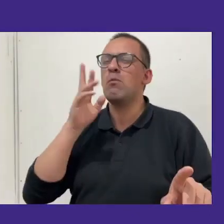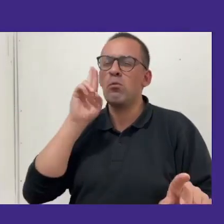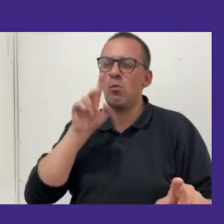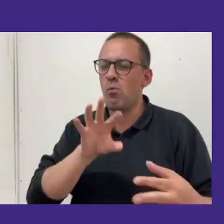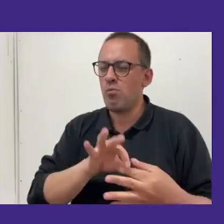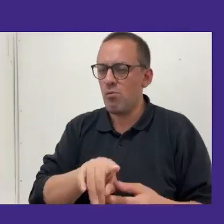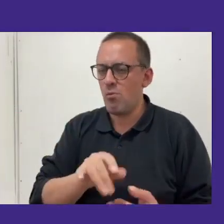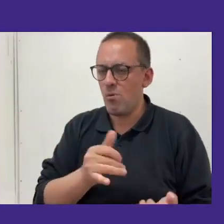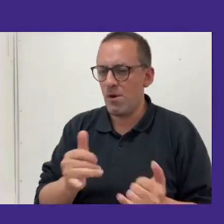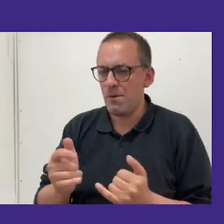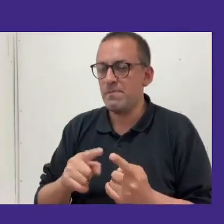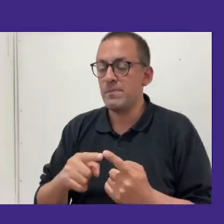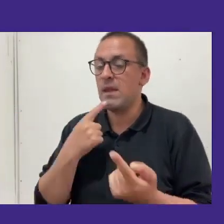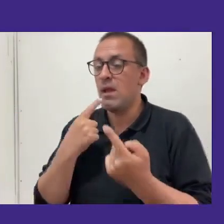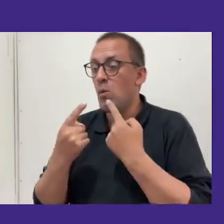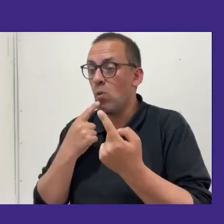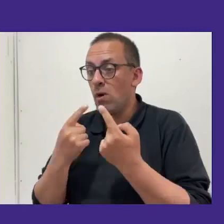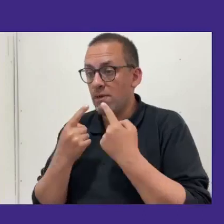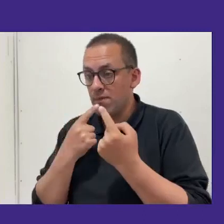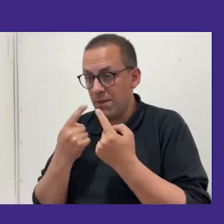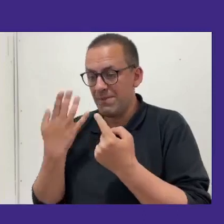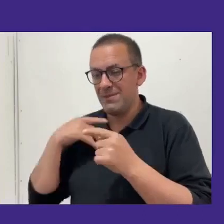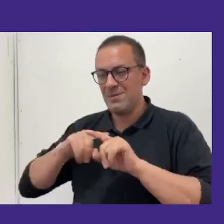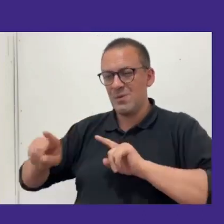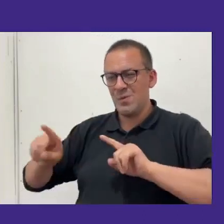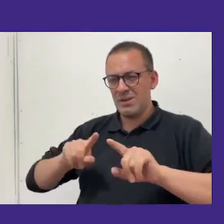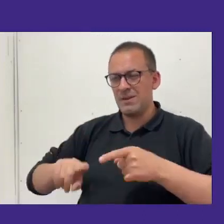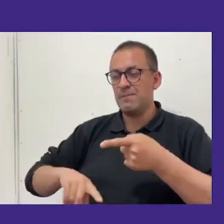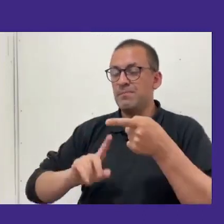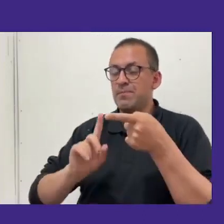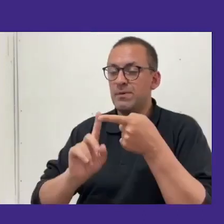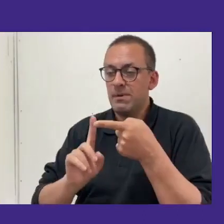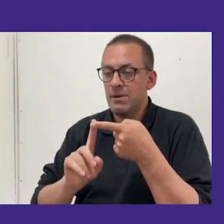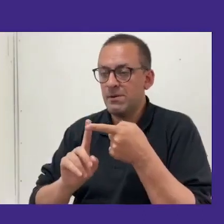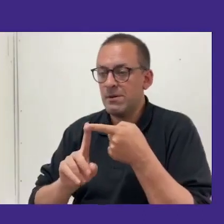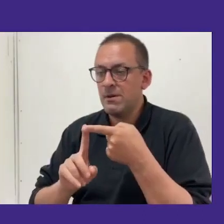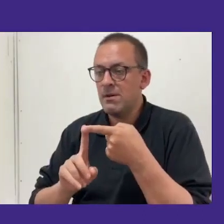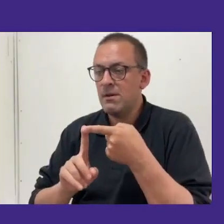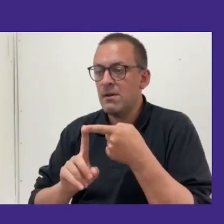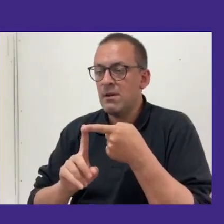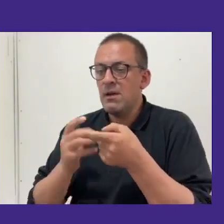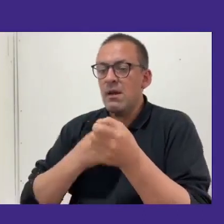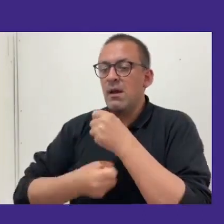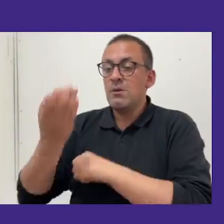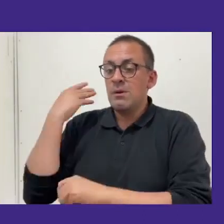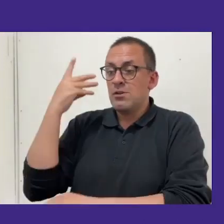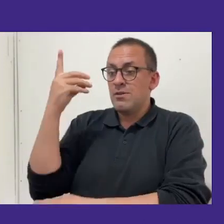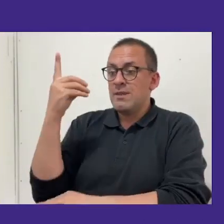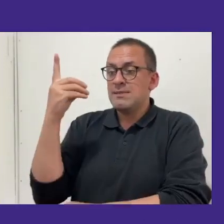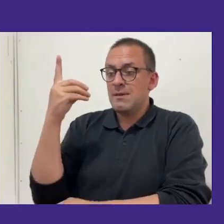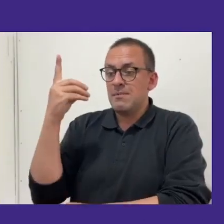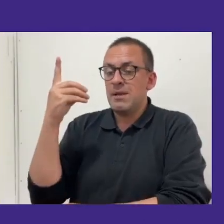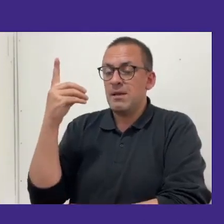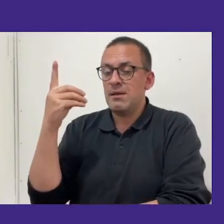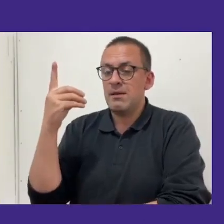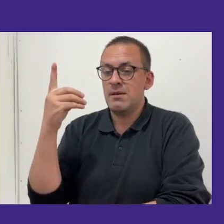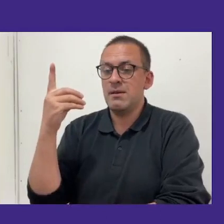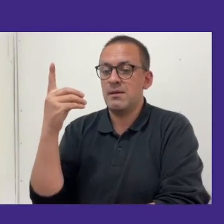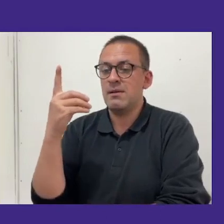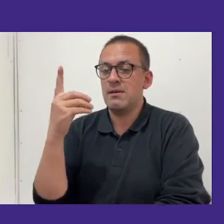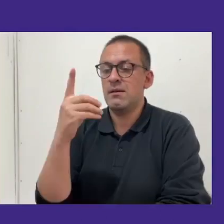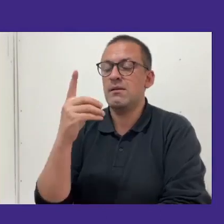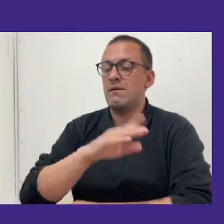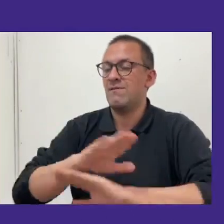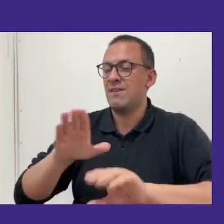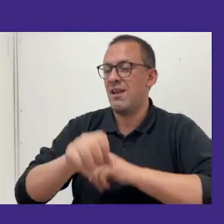En cuanto a las encuestas, realizamos dos, una primero el año pasado en diciembre, al finalizar la etapa académica,